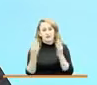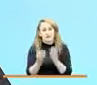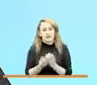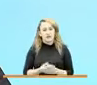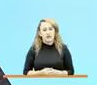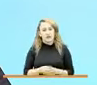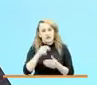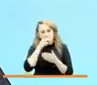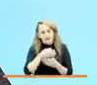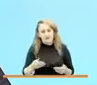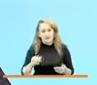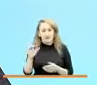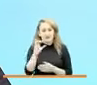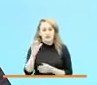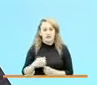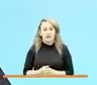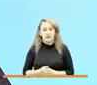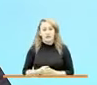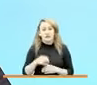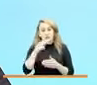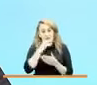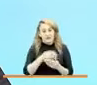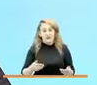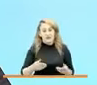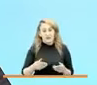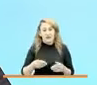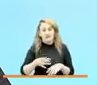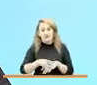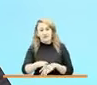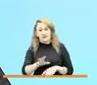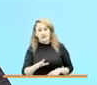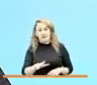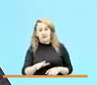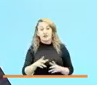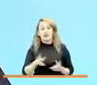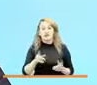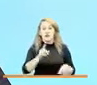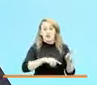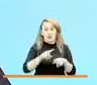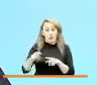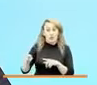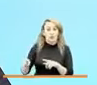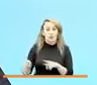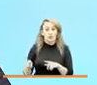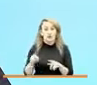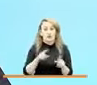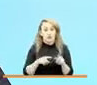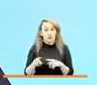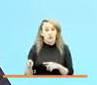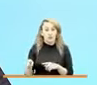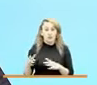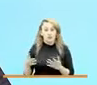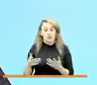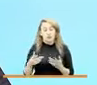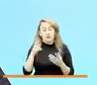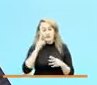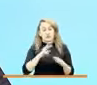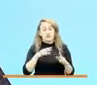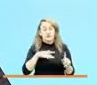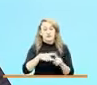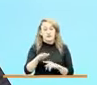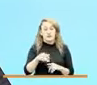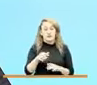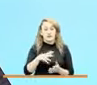a la niñez colombiana, a esa niñez desprotegida y que en algunos de sus casos, o en la mayoría de sus casos, ha visto vulnerados sus derechos.